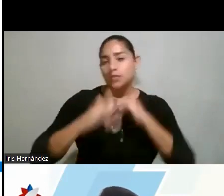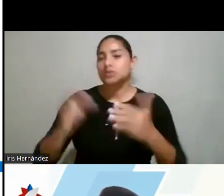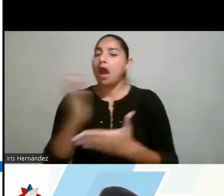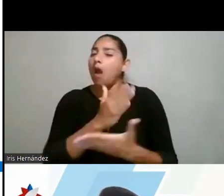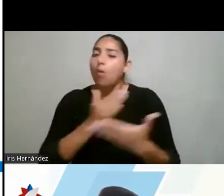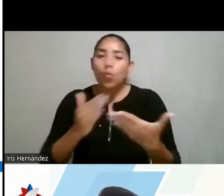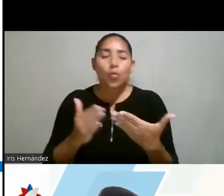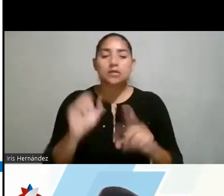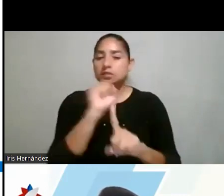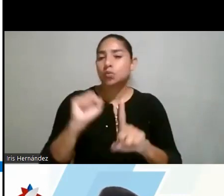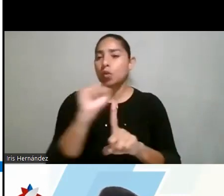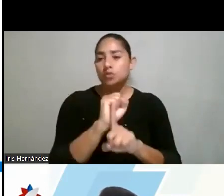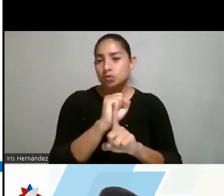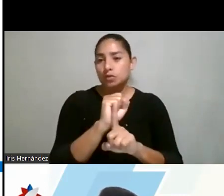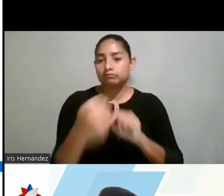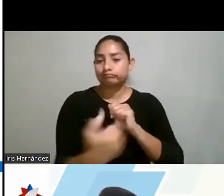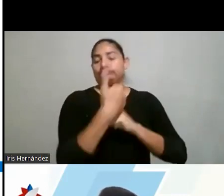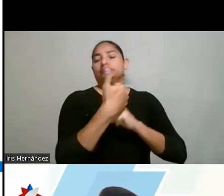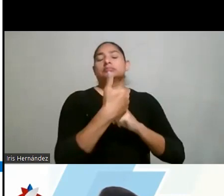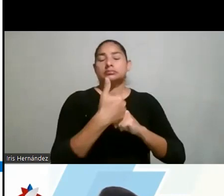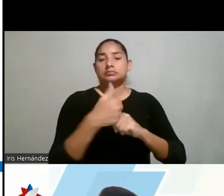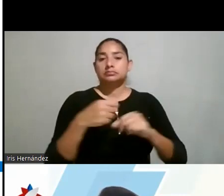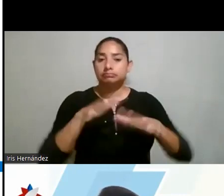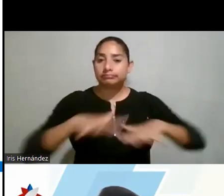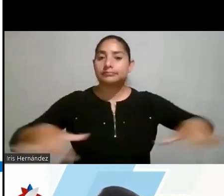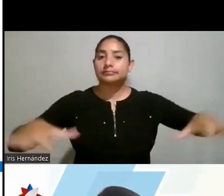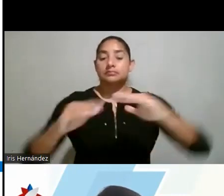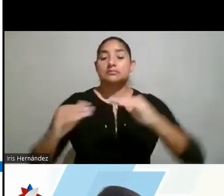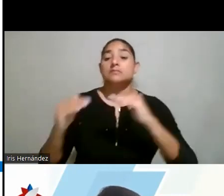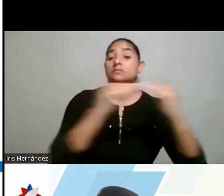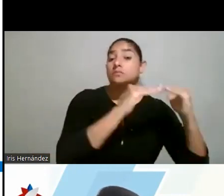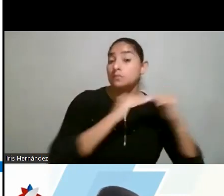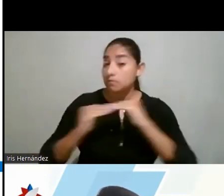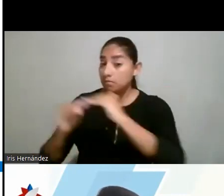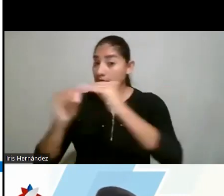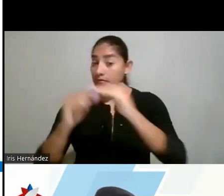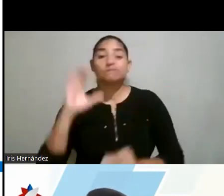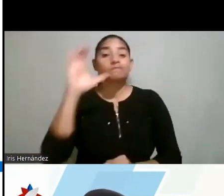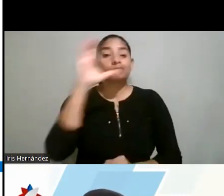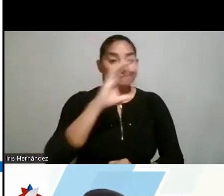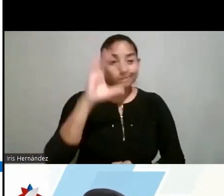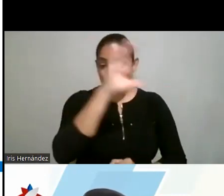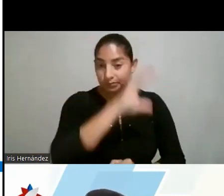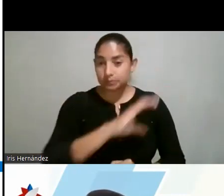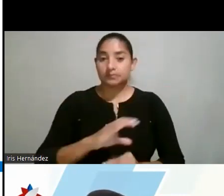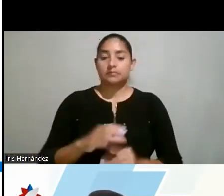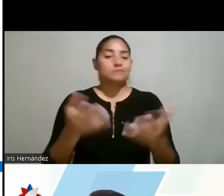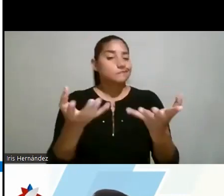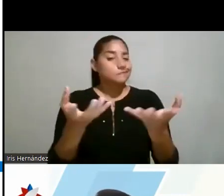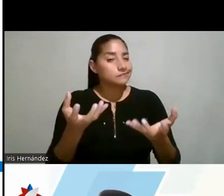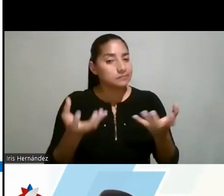situación que vaya en contra de este entorno de igualdad y equidad que estamos buscando y, por supuesto,